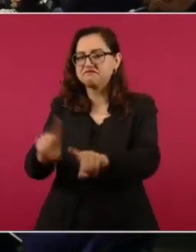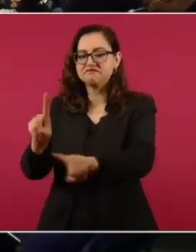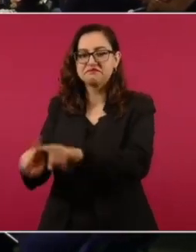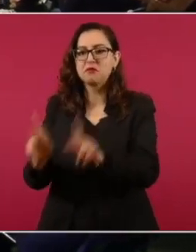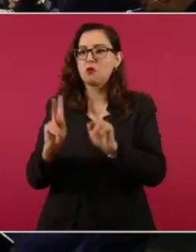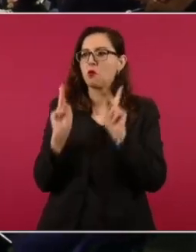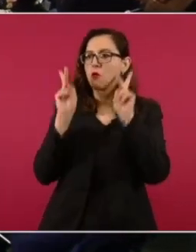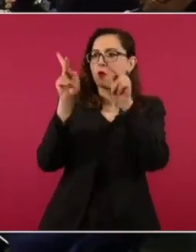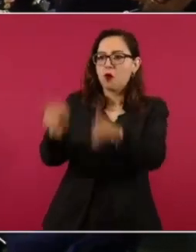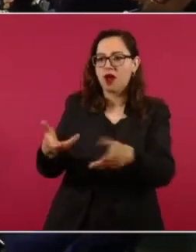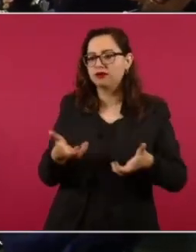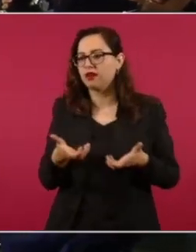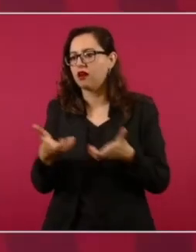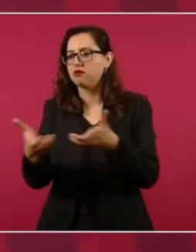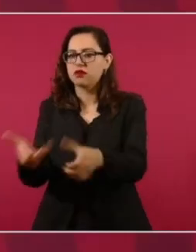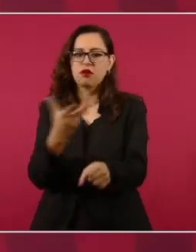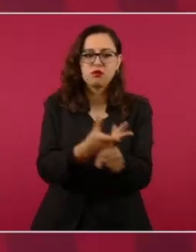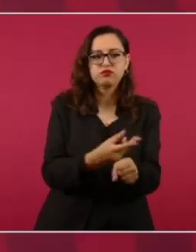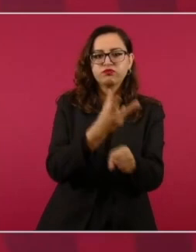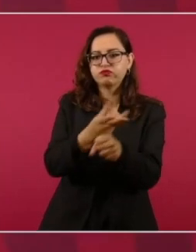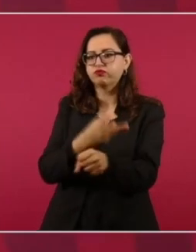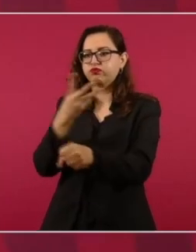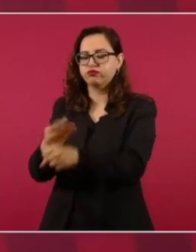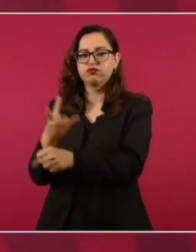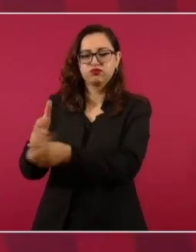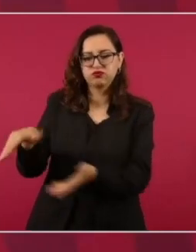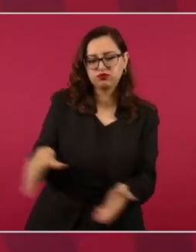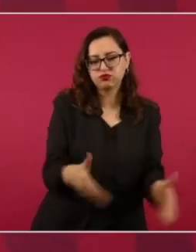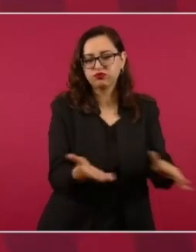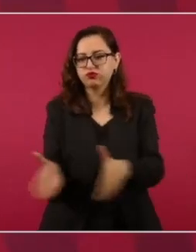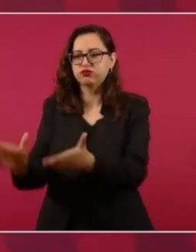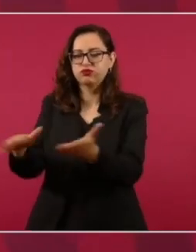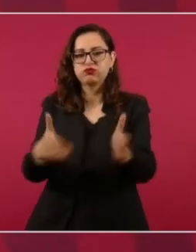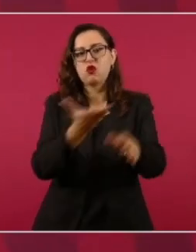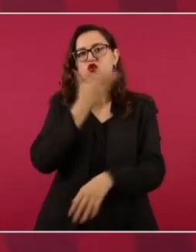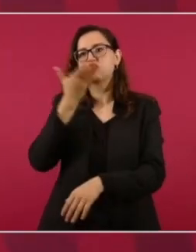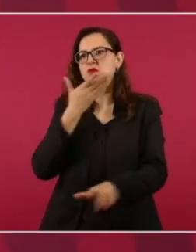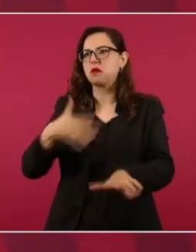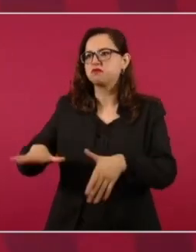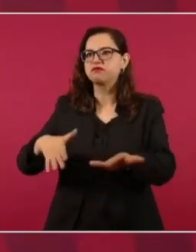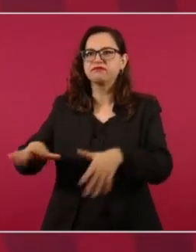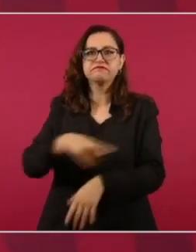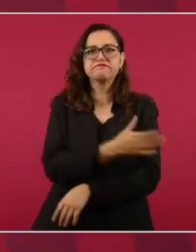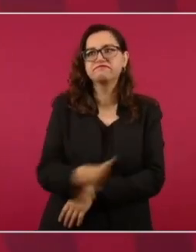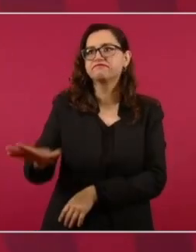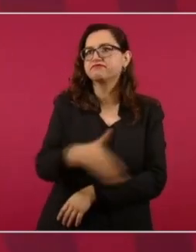los caminos, los que hacen las